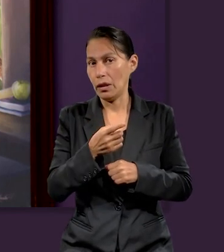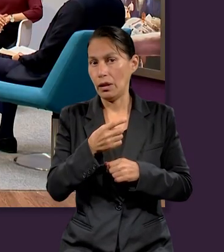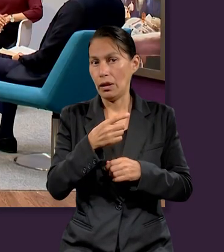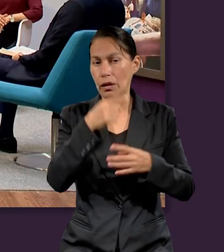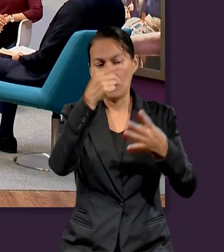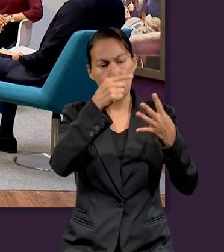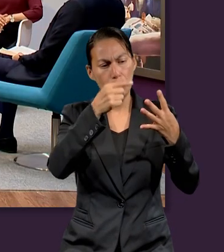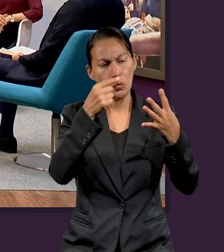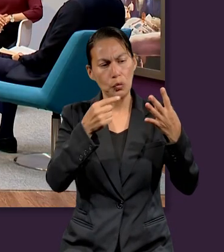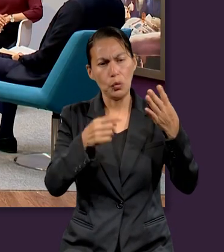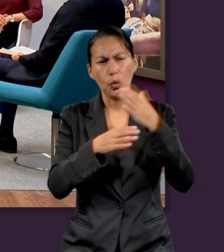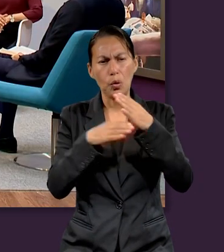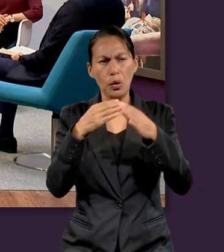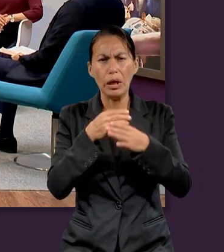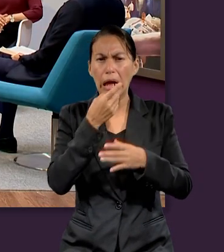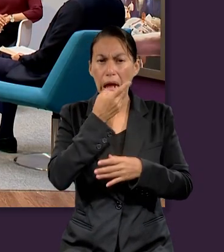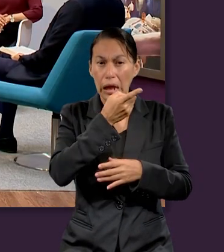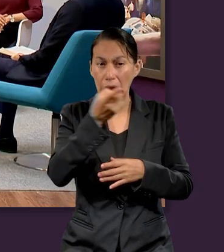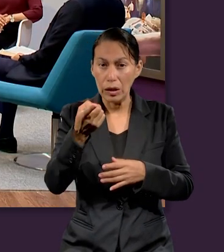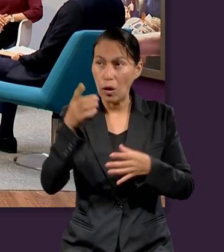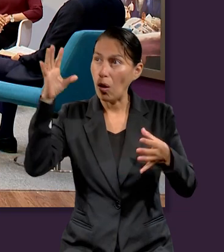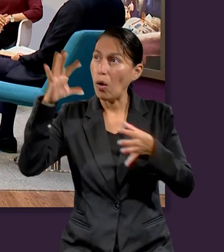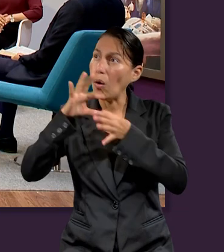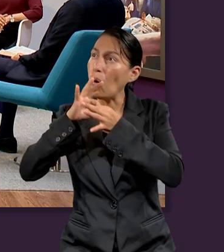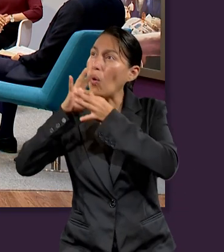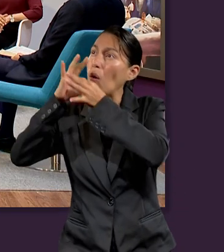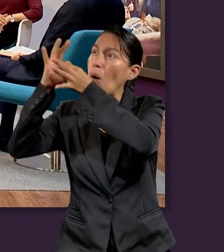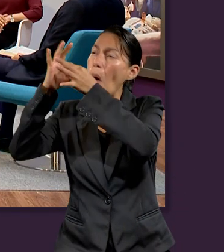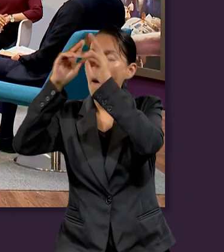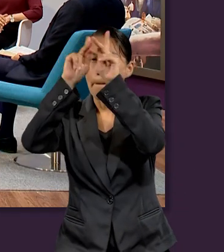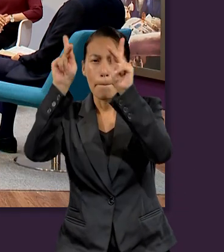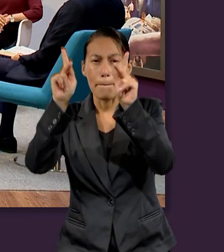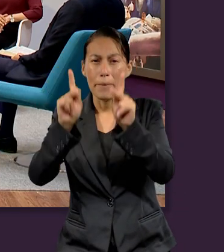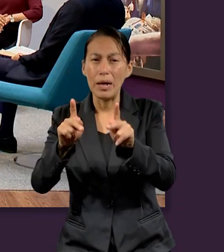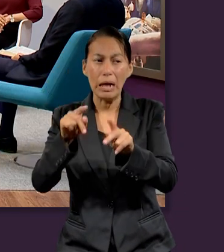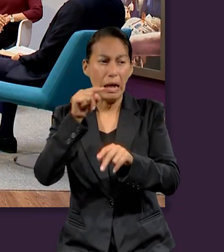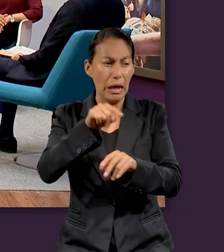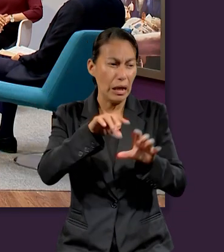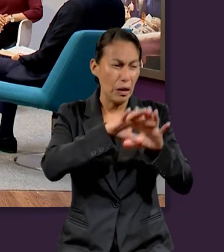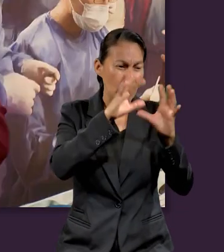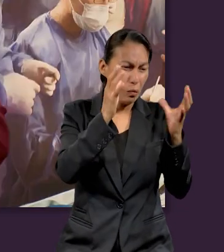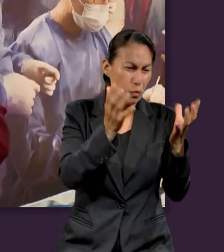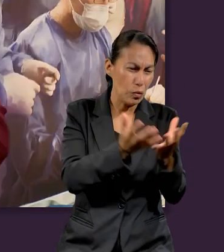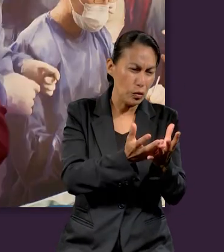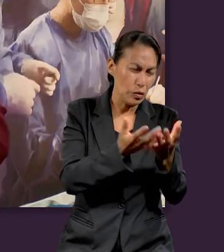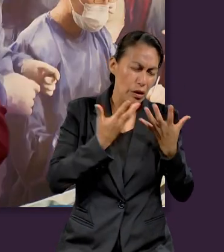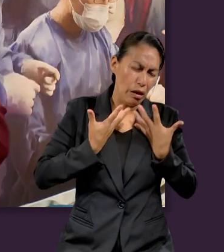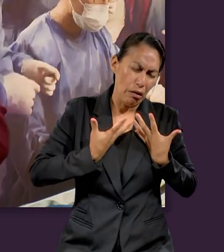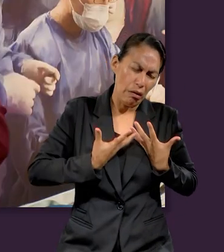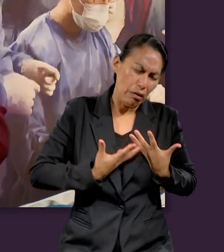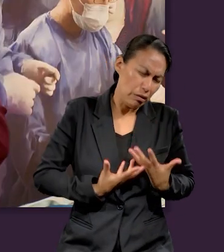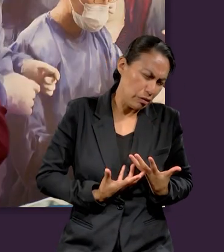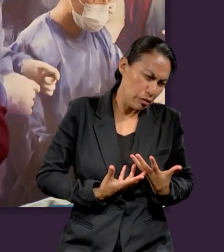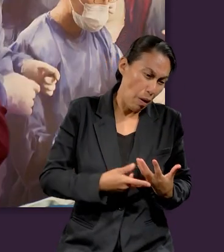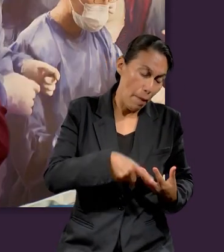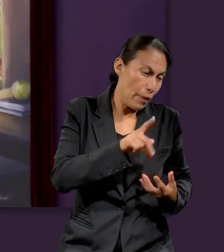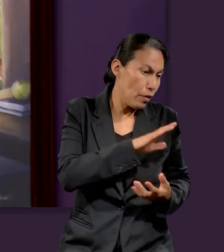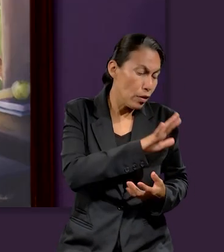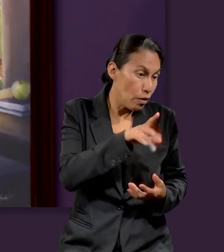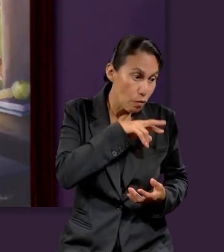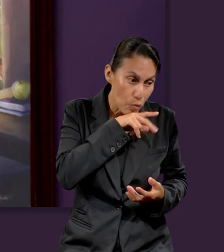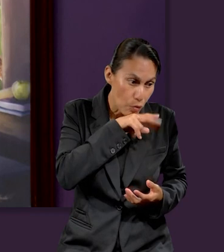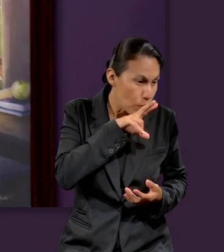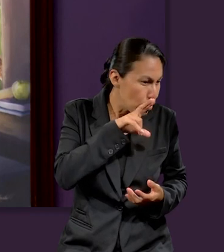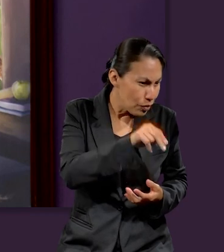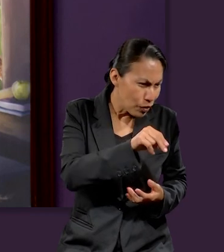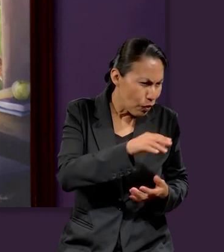os he hablado para que en mí tengáis paz. En el mundo tendréis aflicción, pero confiad, yo he vencido